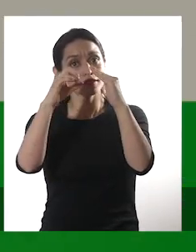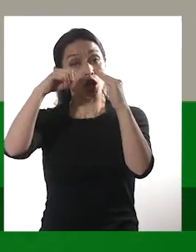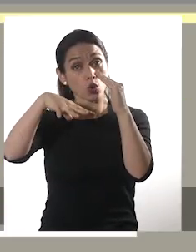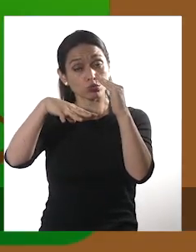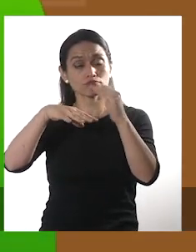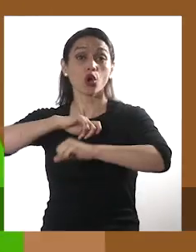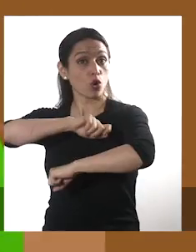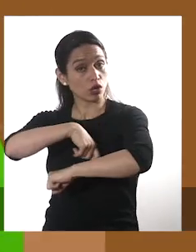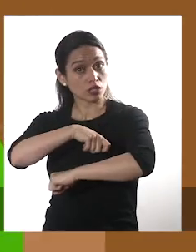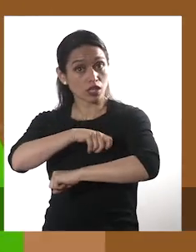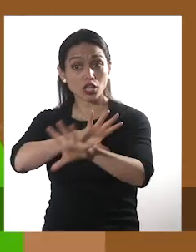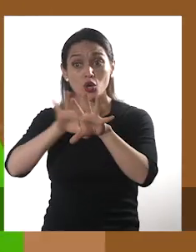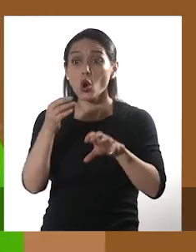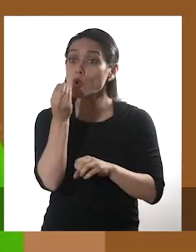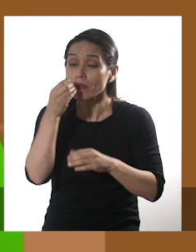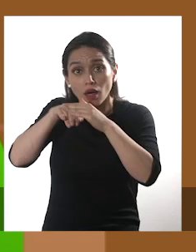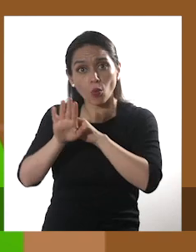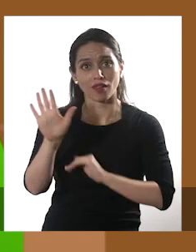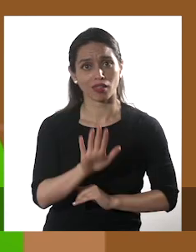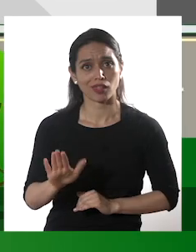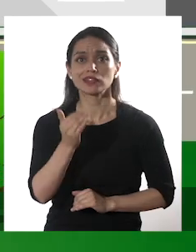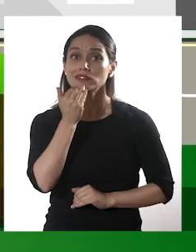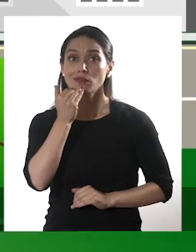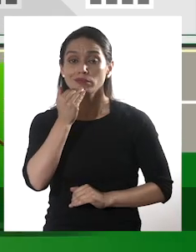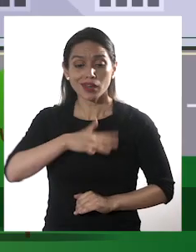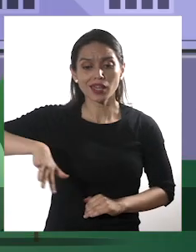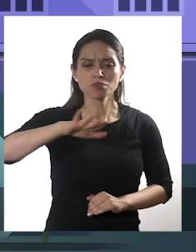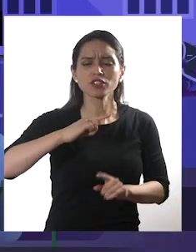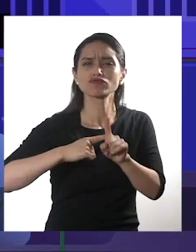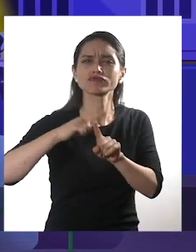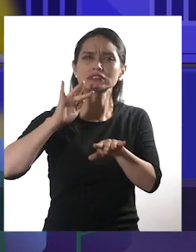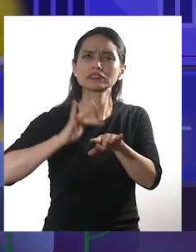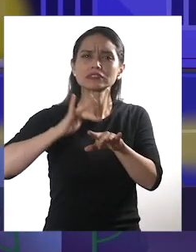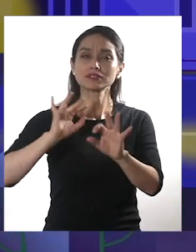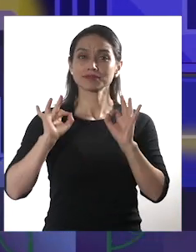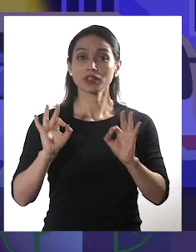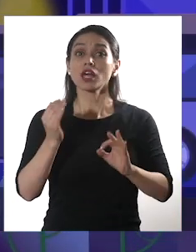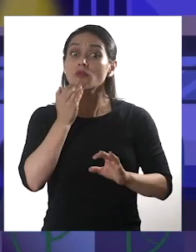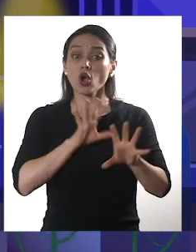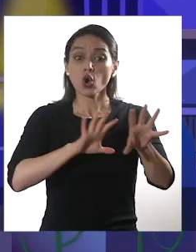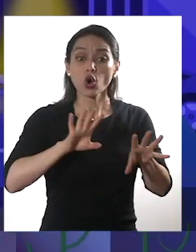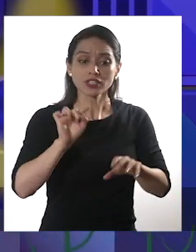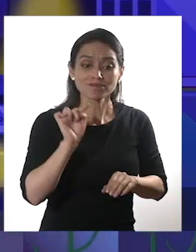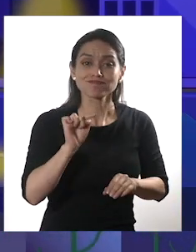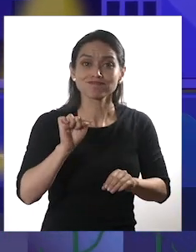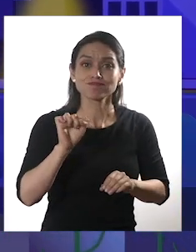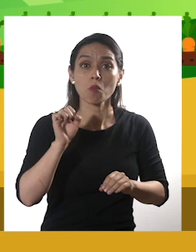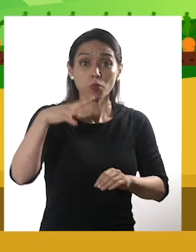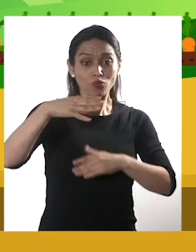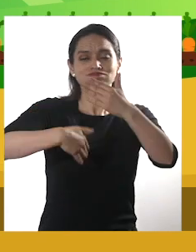nuestro hogar, para cocinar o conservar alimentos, para climatizar un espacio o para encender los artefactos que utilizamos.